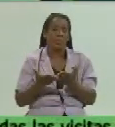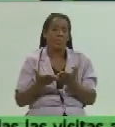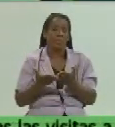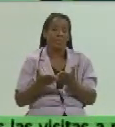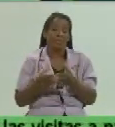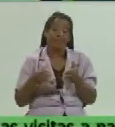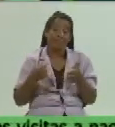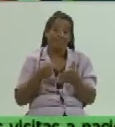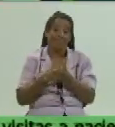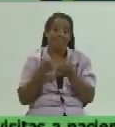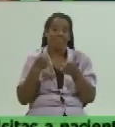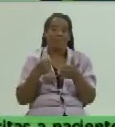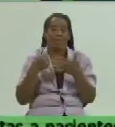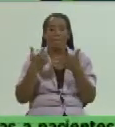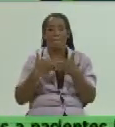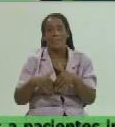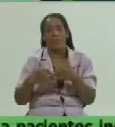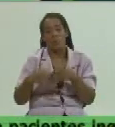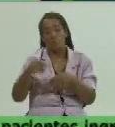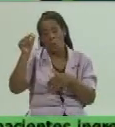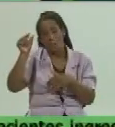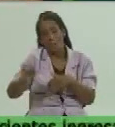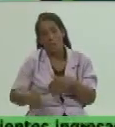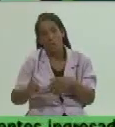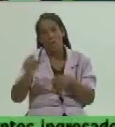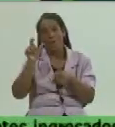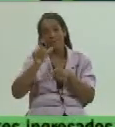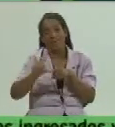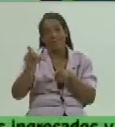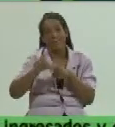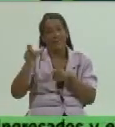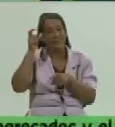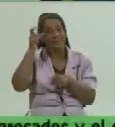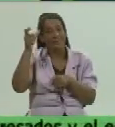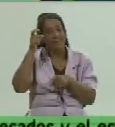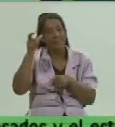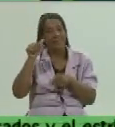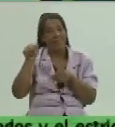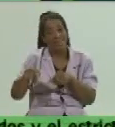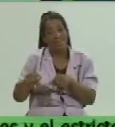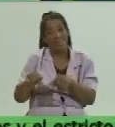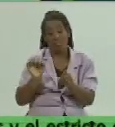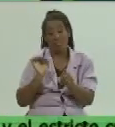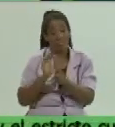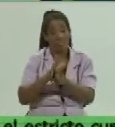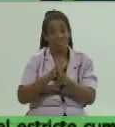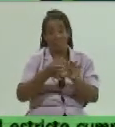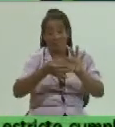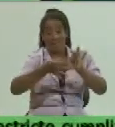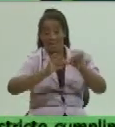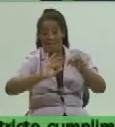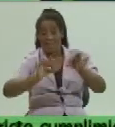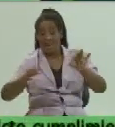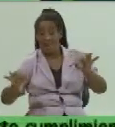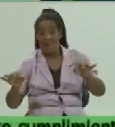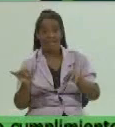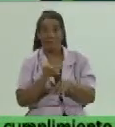en el productor que es la fuente de inicio de toda esta materia